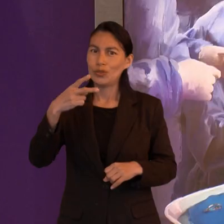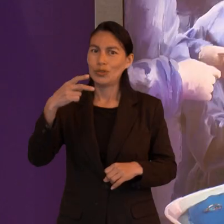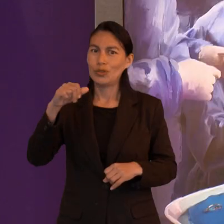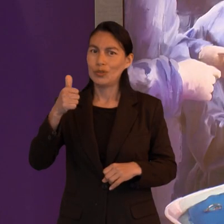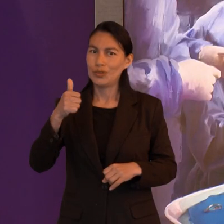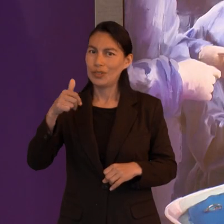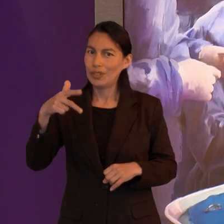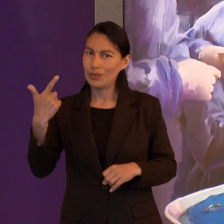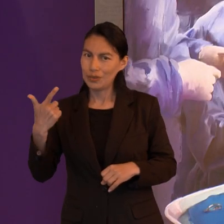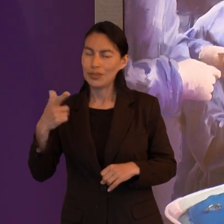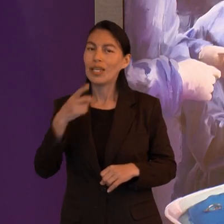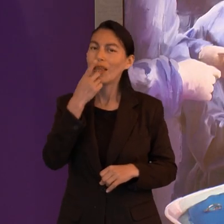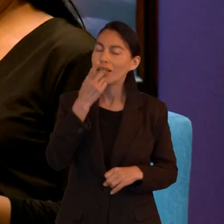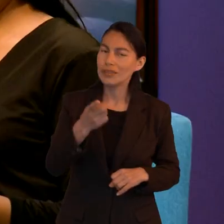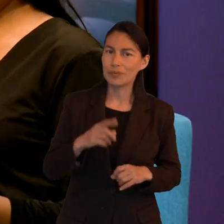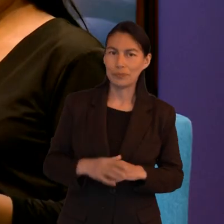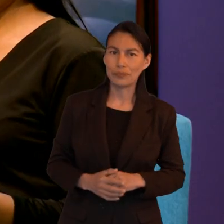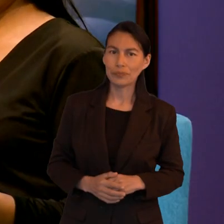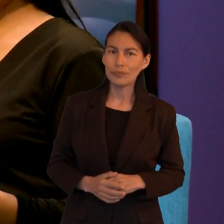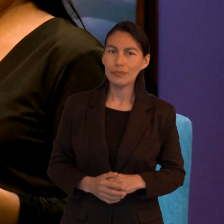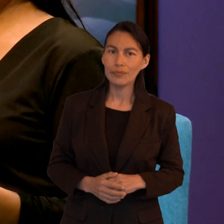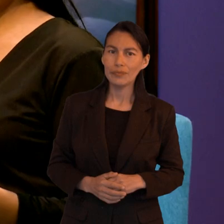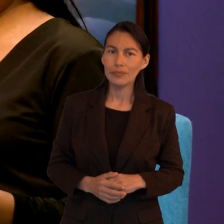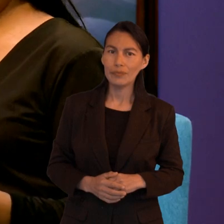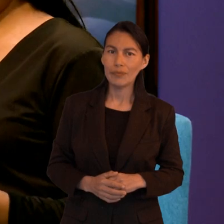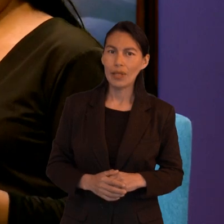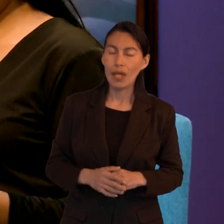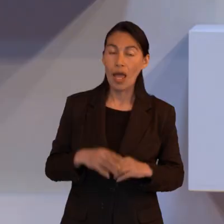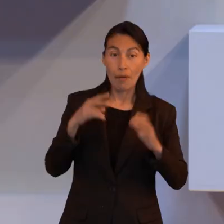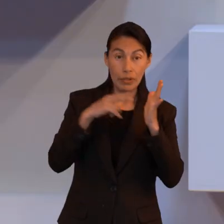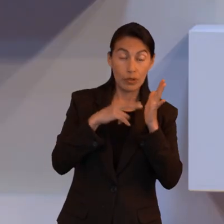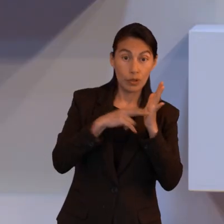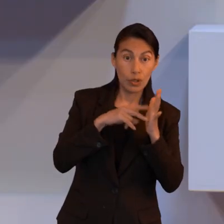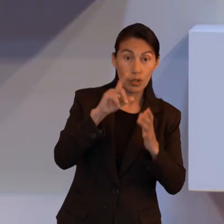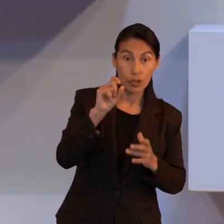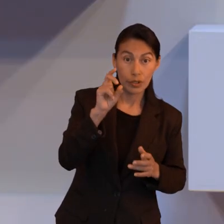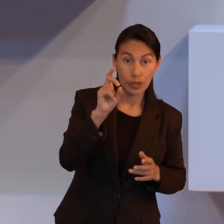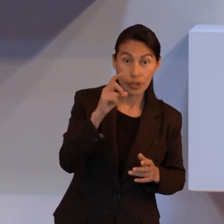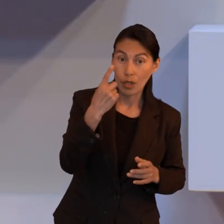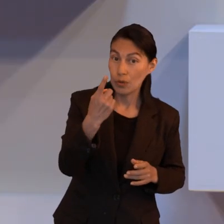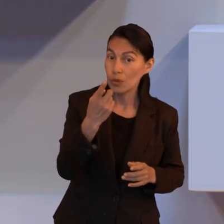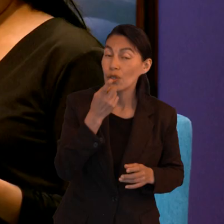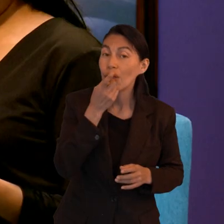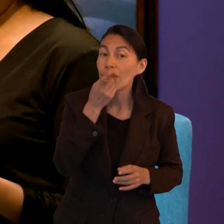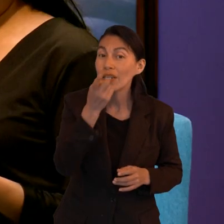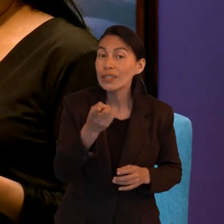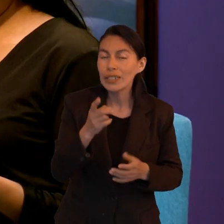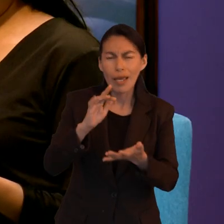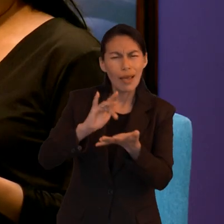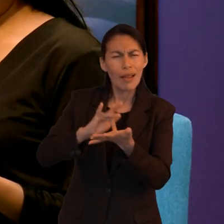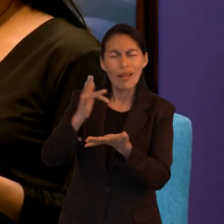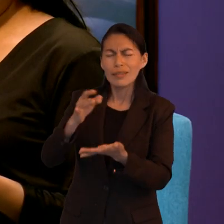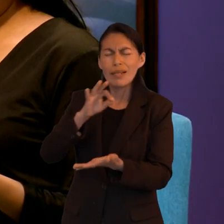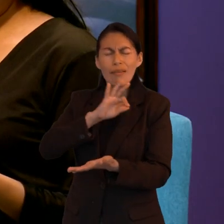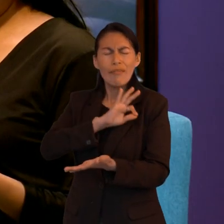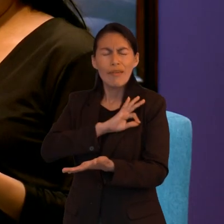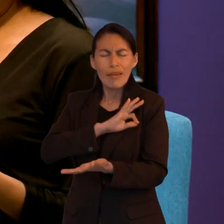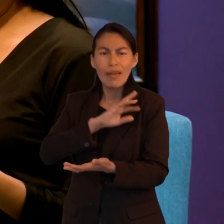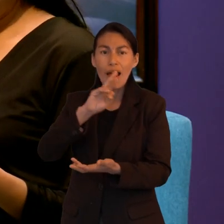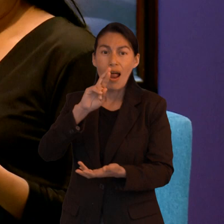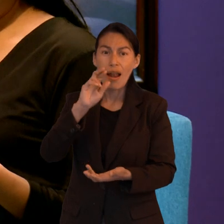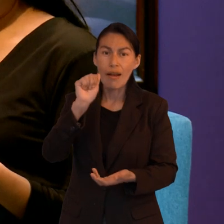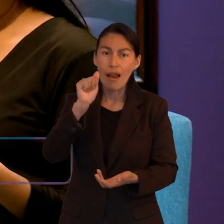podemos encontrar su historia en Josué el capítulo 2 de los versículos del 9 al 11 pero en Hebreos 11 en el versículo 31 se